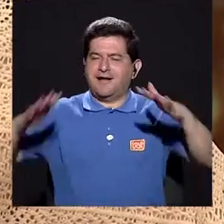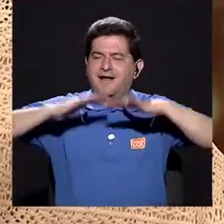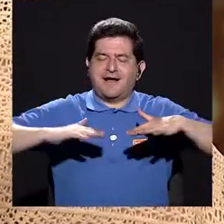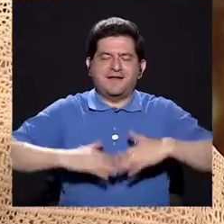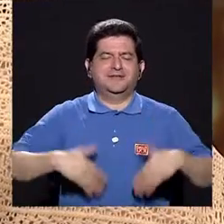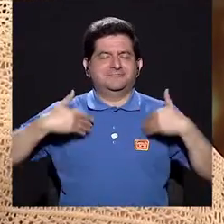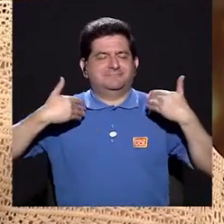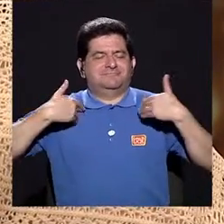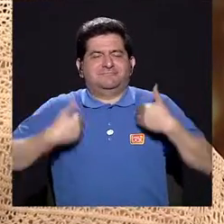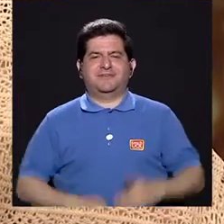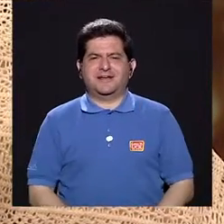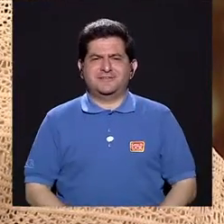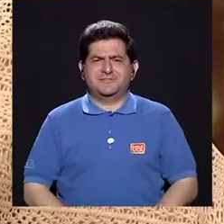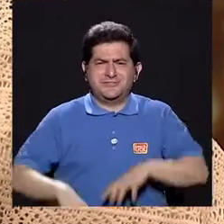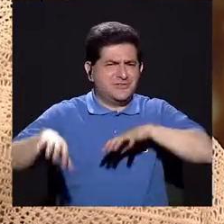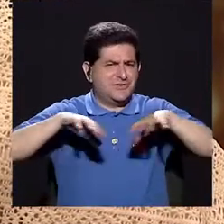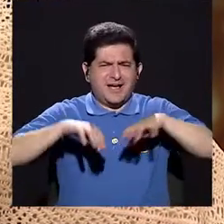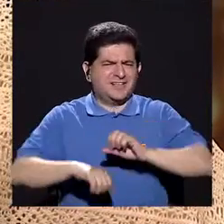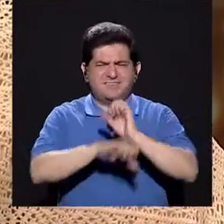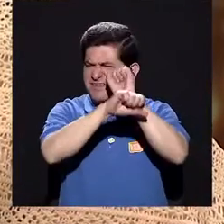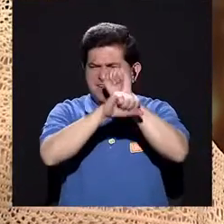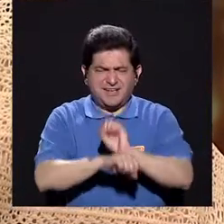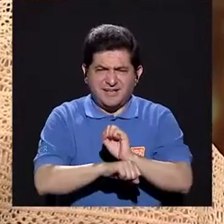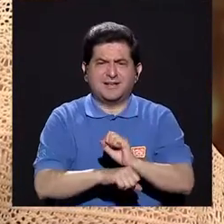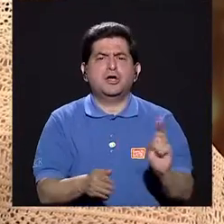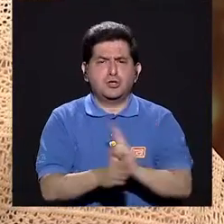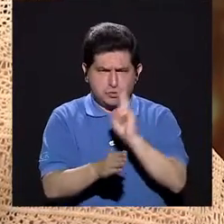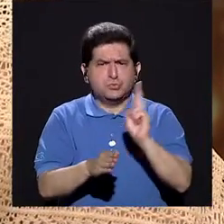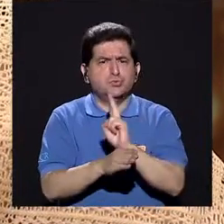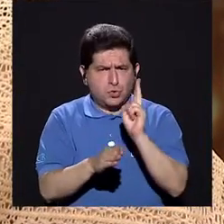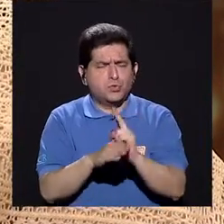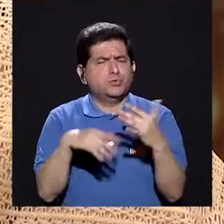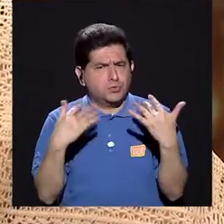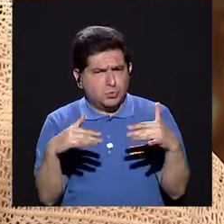ambiente, rompen la rutina. Se utiliza en todo.